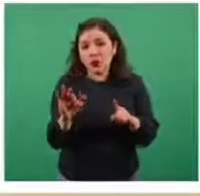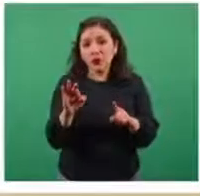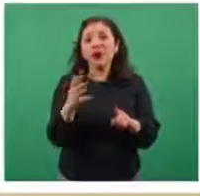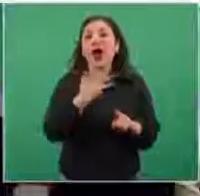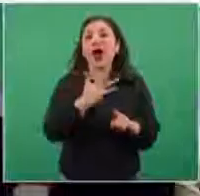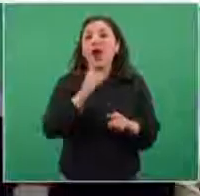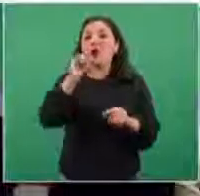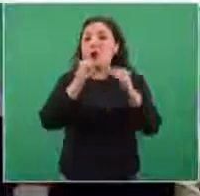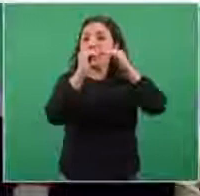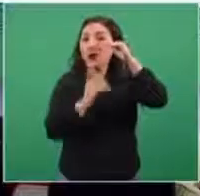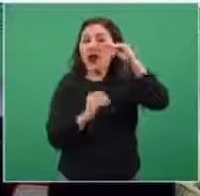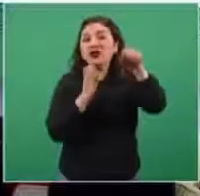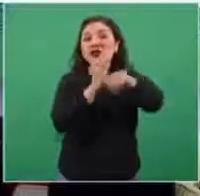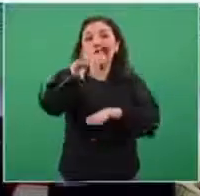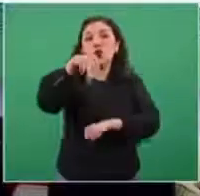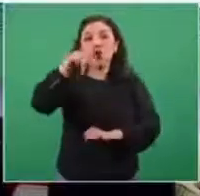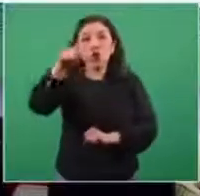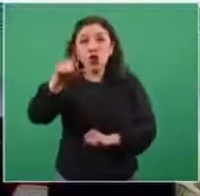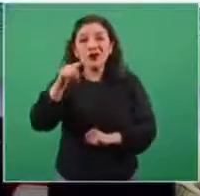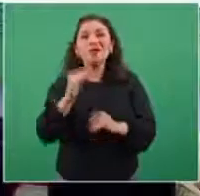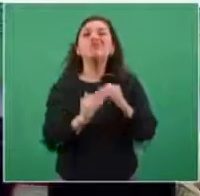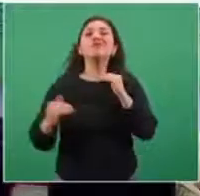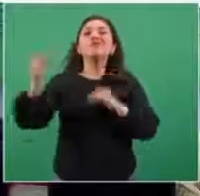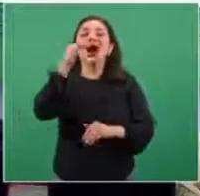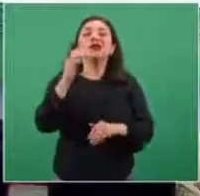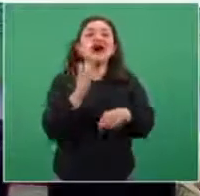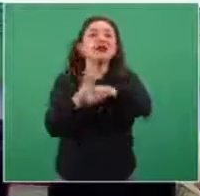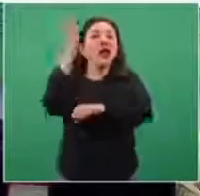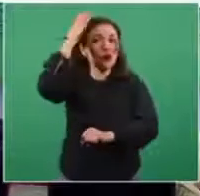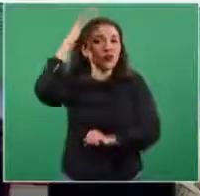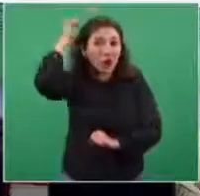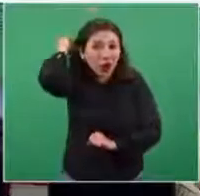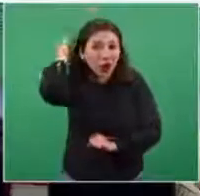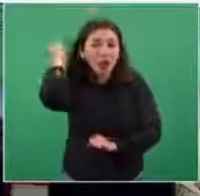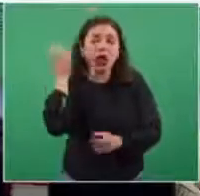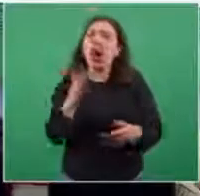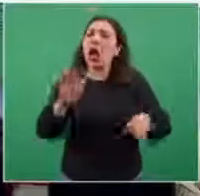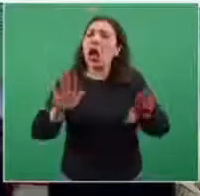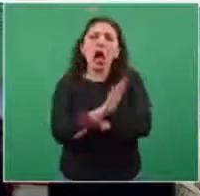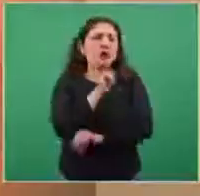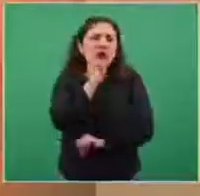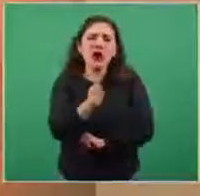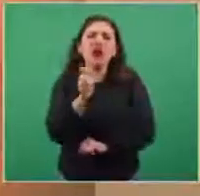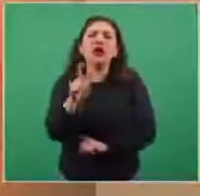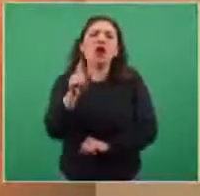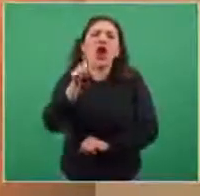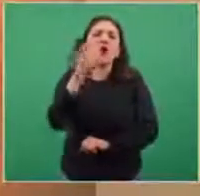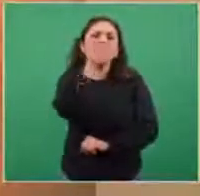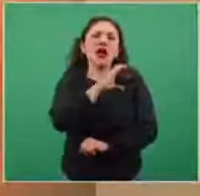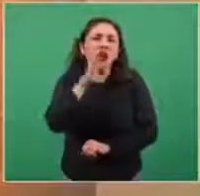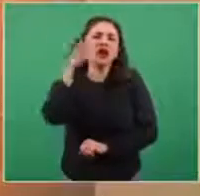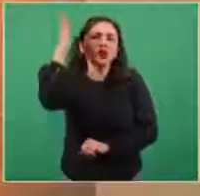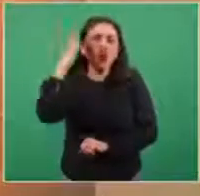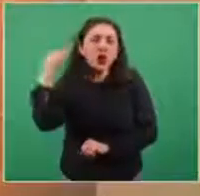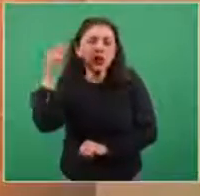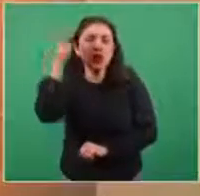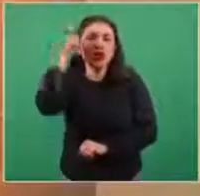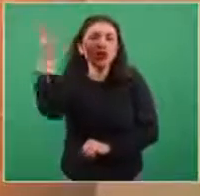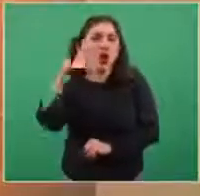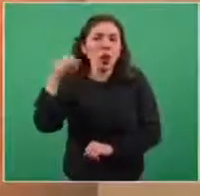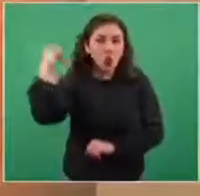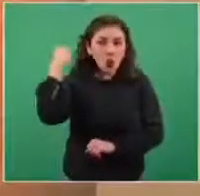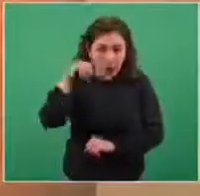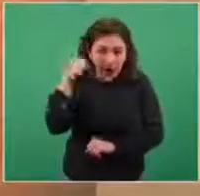para Nuevo León, un incremento para Morelos y sin cambio Aguascalientes, Colima, Hidalgo y Oaxaca.